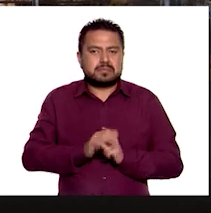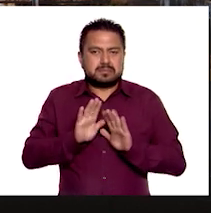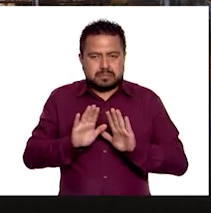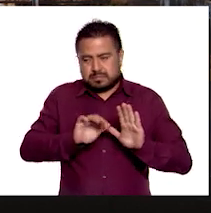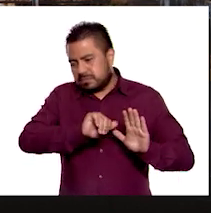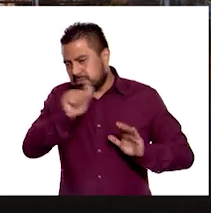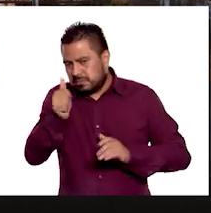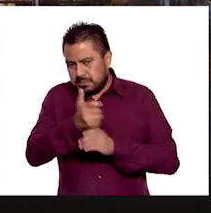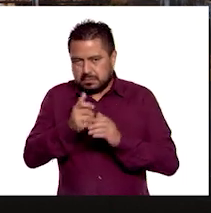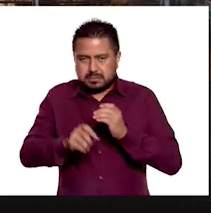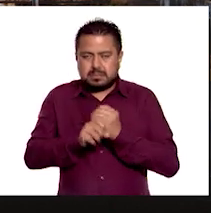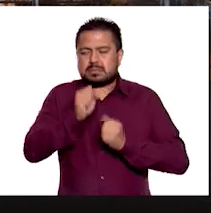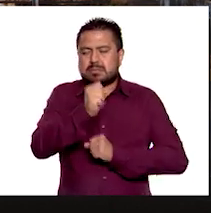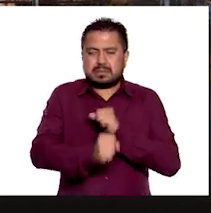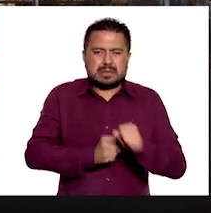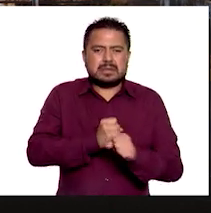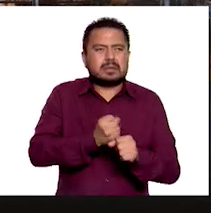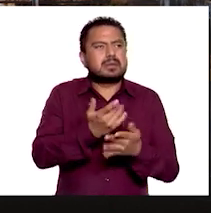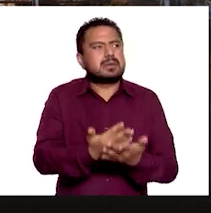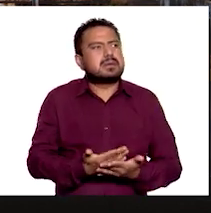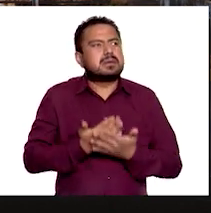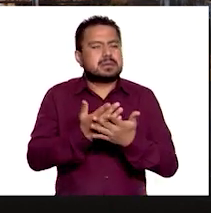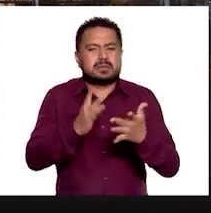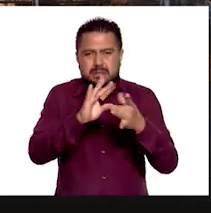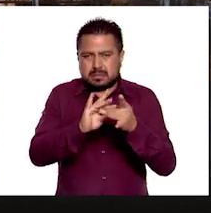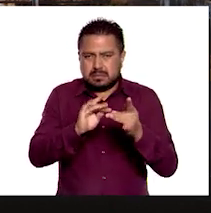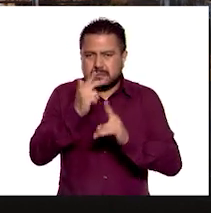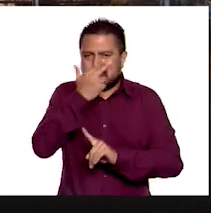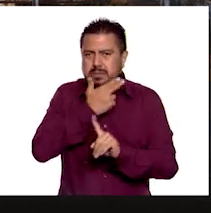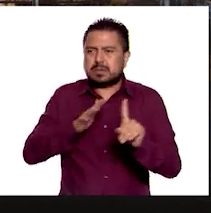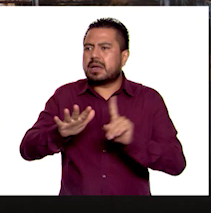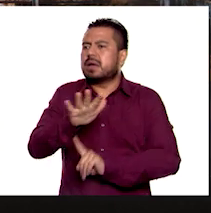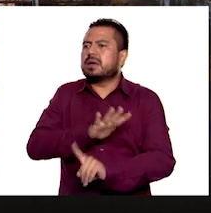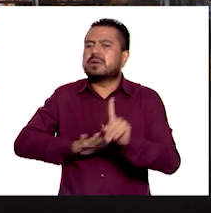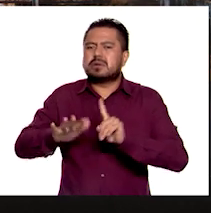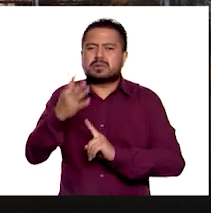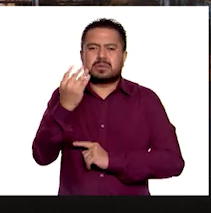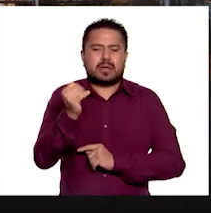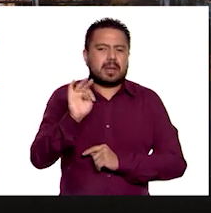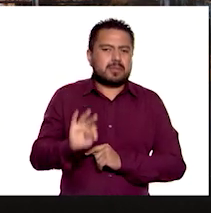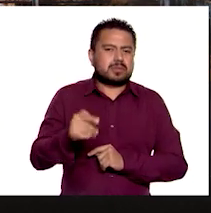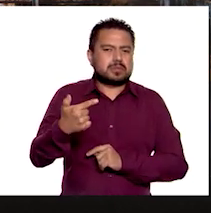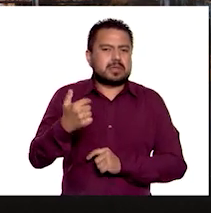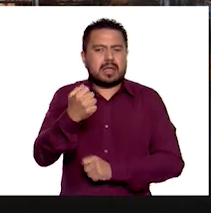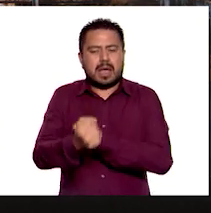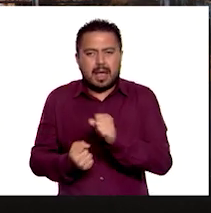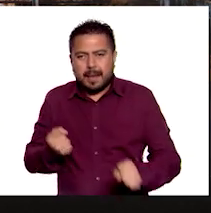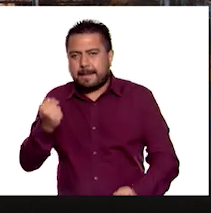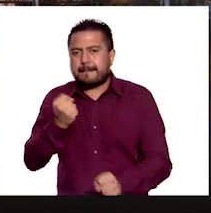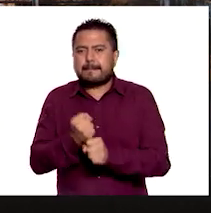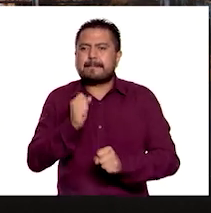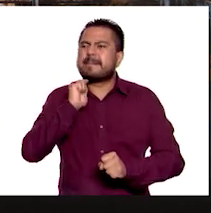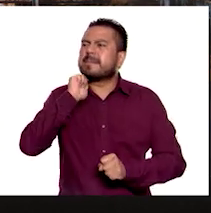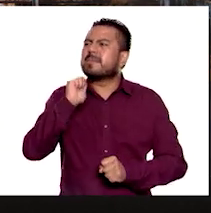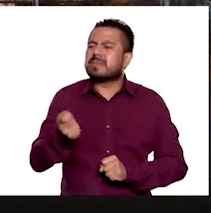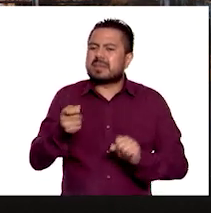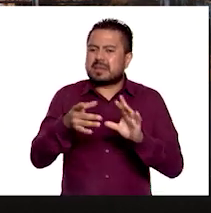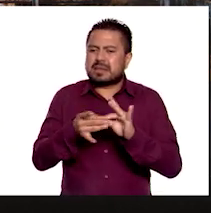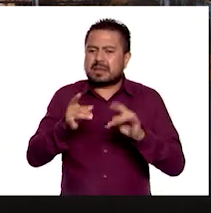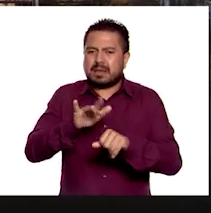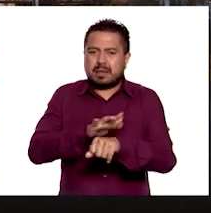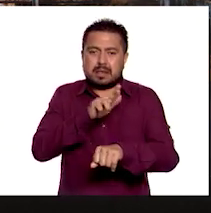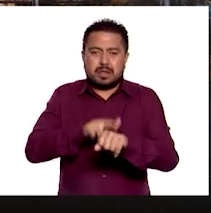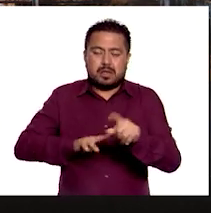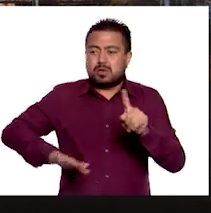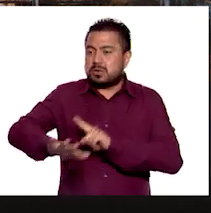parte, los años esperados de instrucción de Haití son de 9.7 años, lo que quiere decir que la mayoría